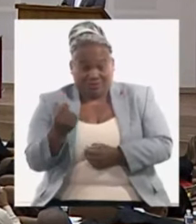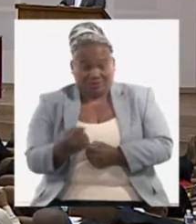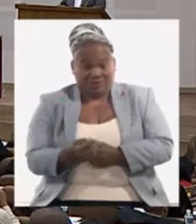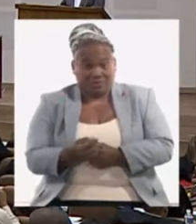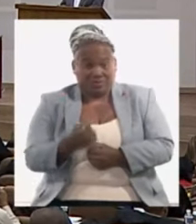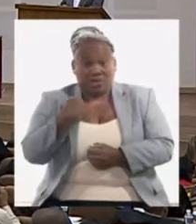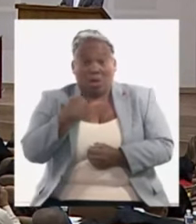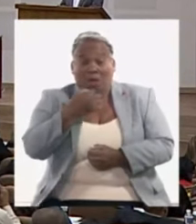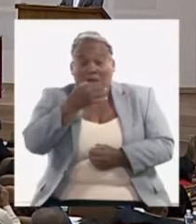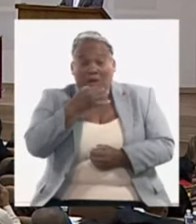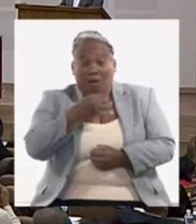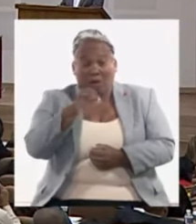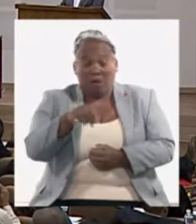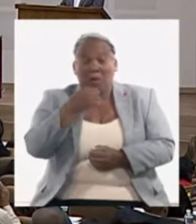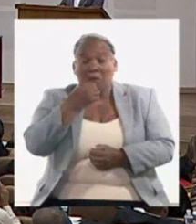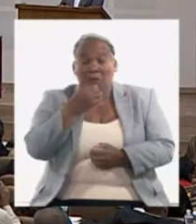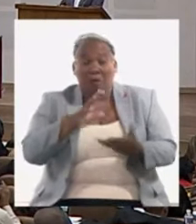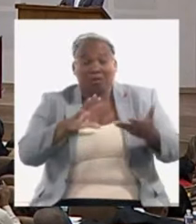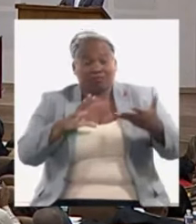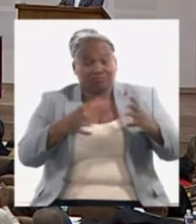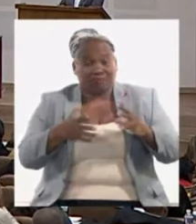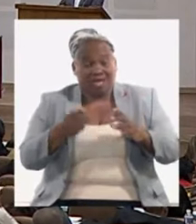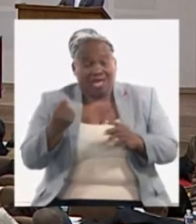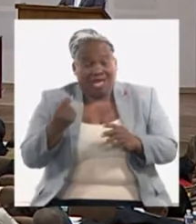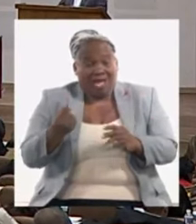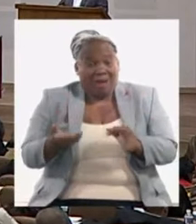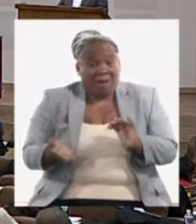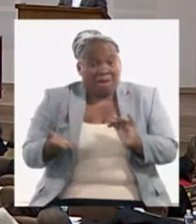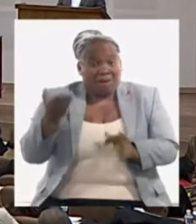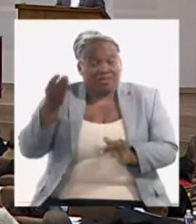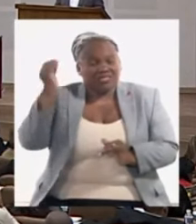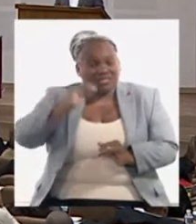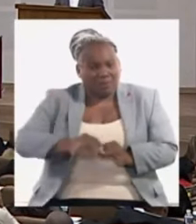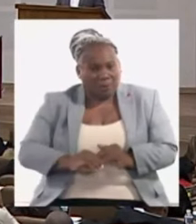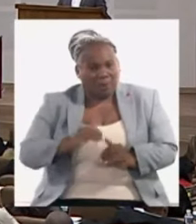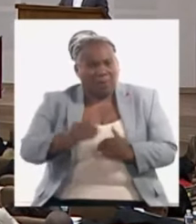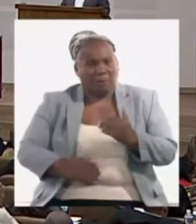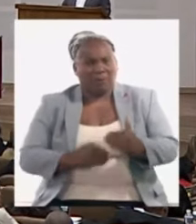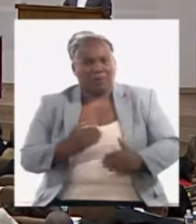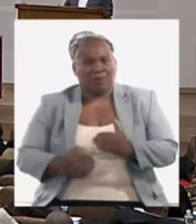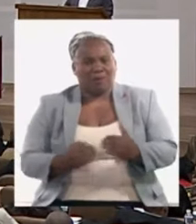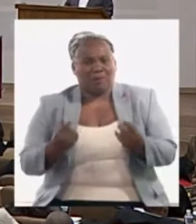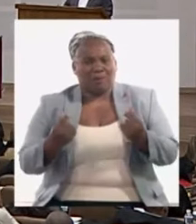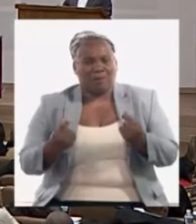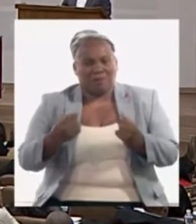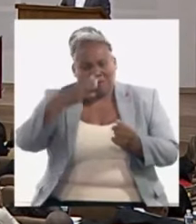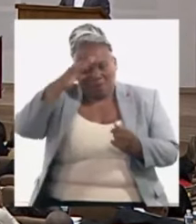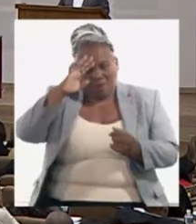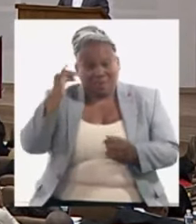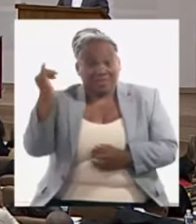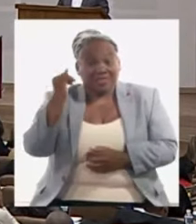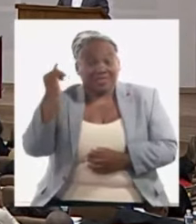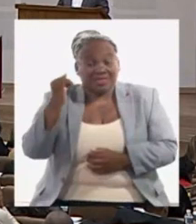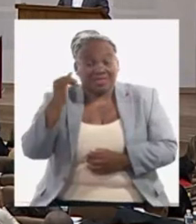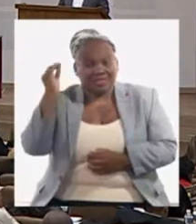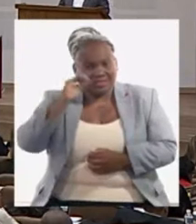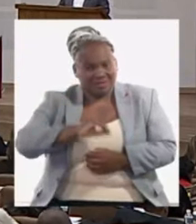puede seguirse complicando porque sabemos cuáles son las problemáticas que tiene la economía desde el punto de vista internacional también